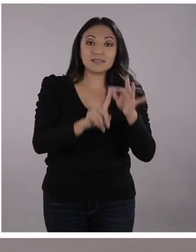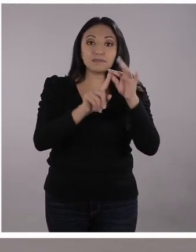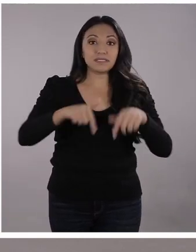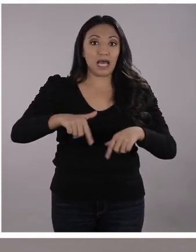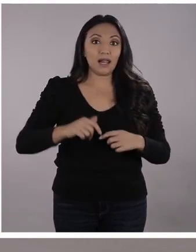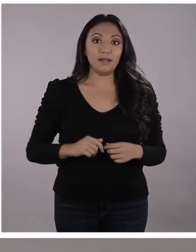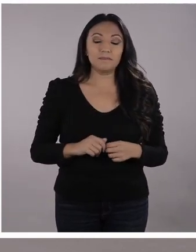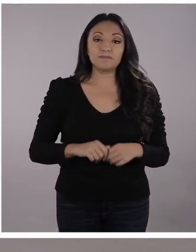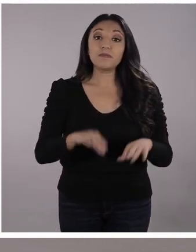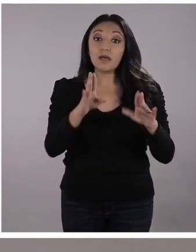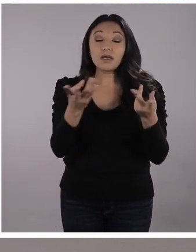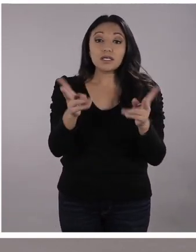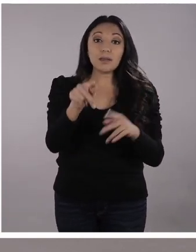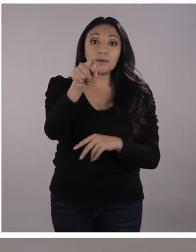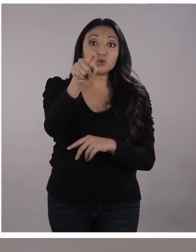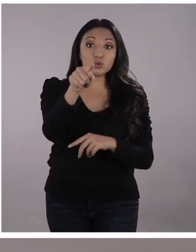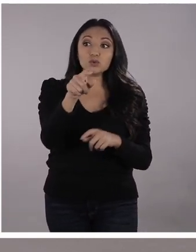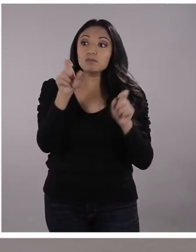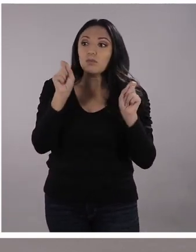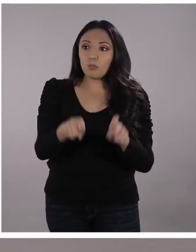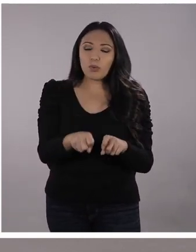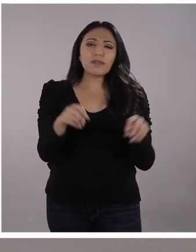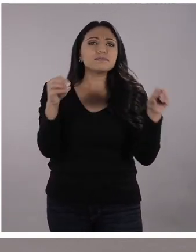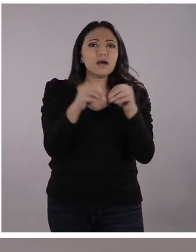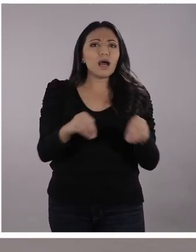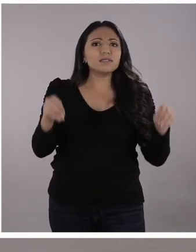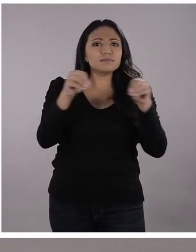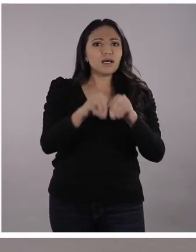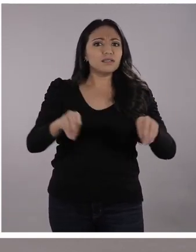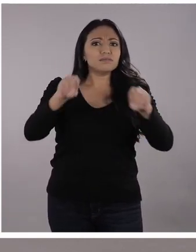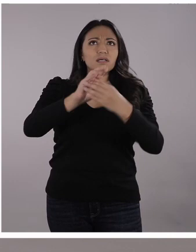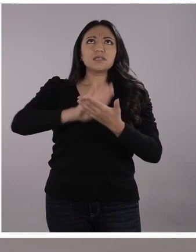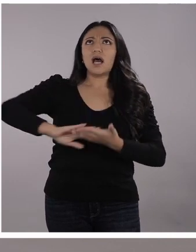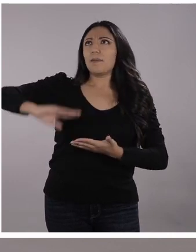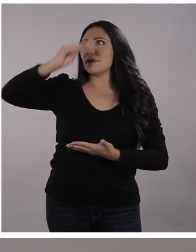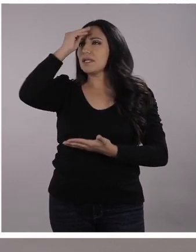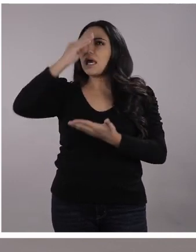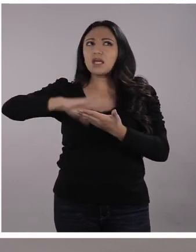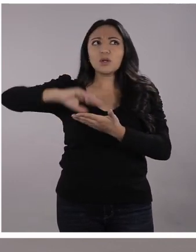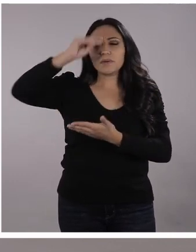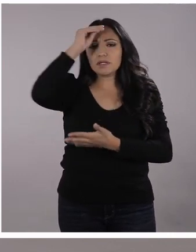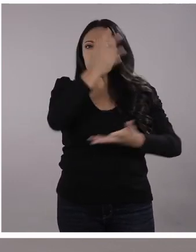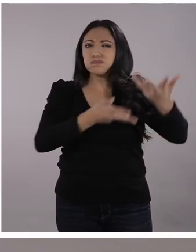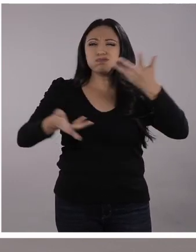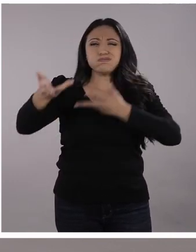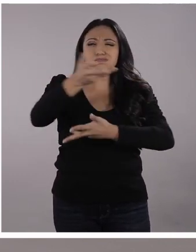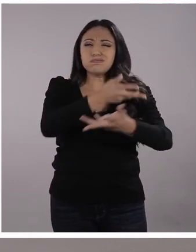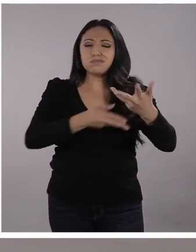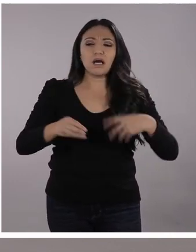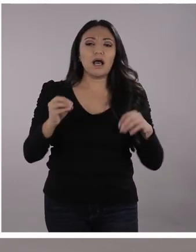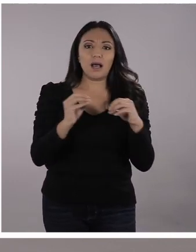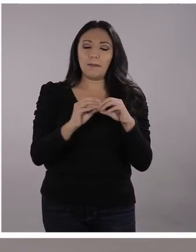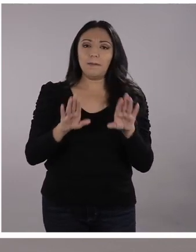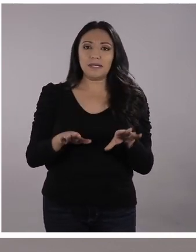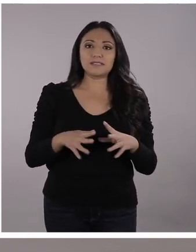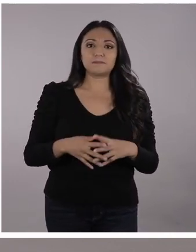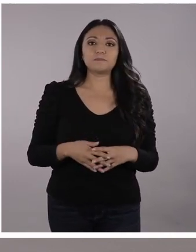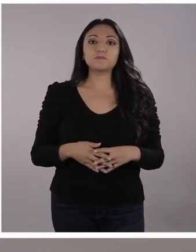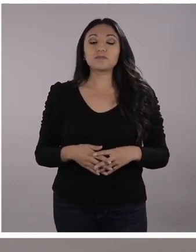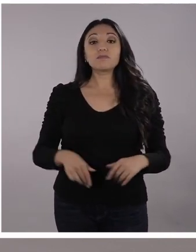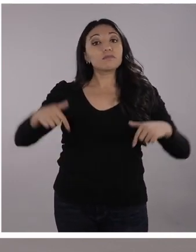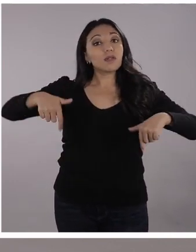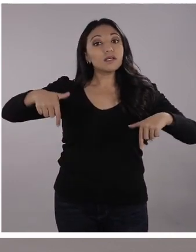juntos. Y además, espero que usted esté multiplicando el conocimiento y compartiendo con absolutamente todo las rutinas de